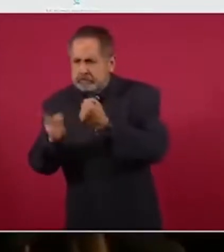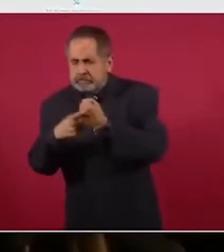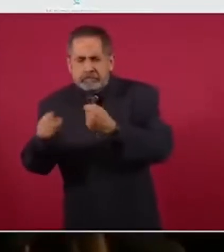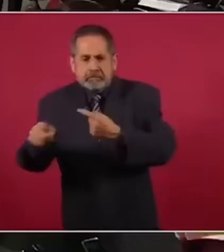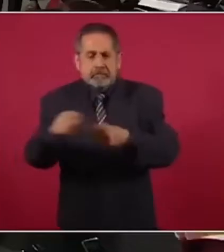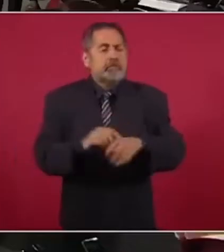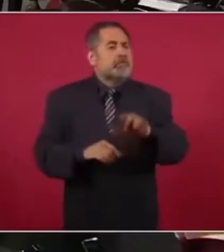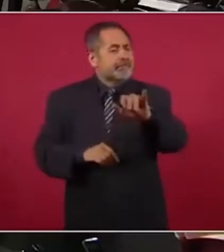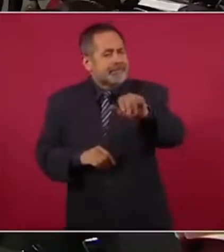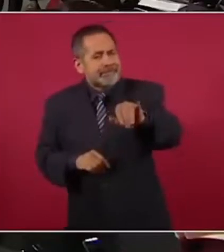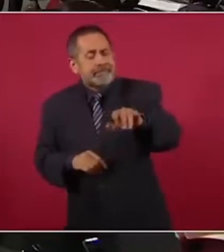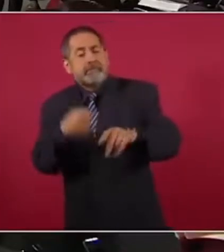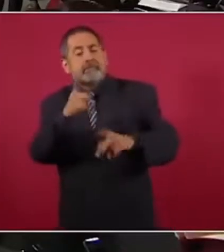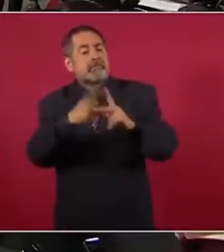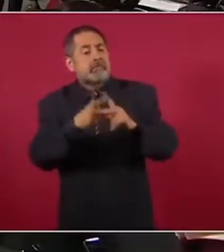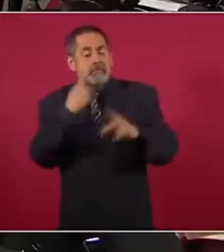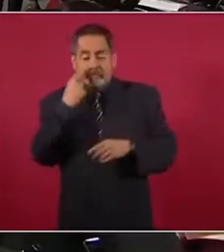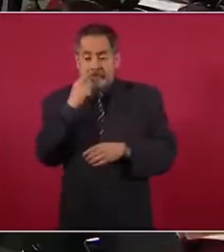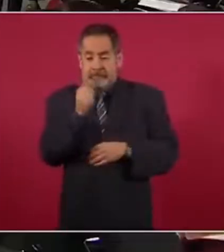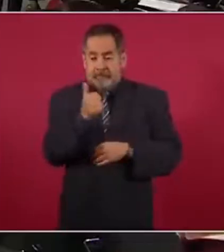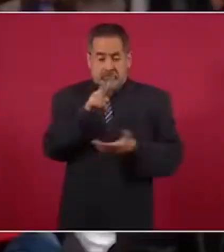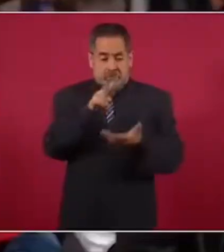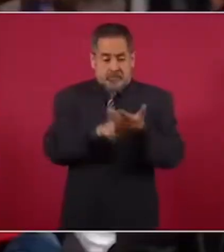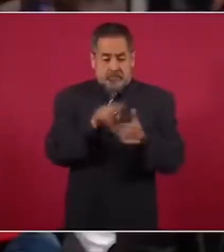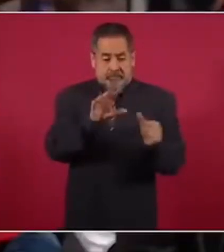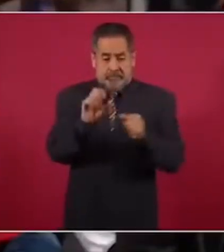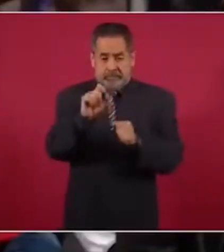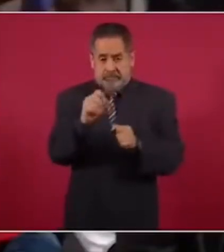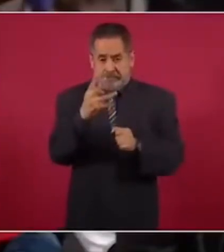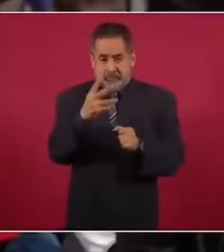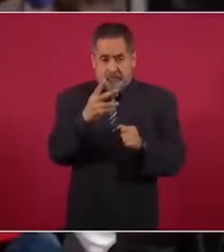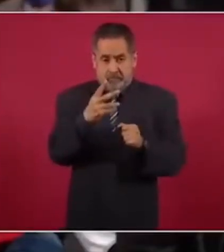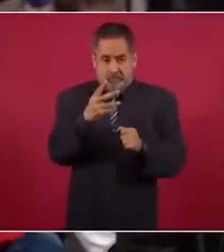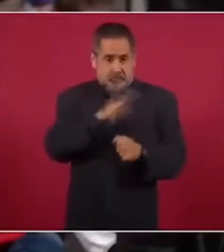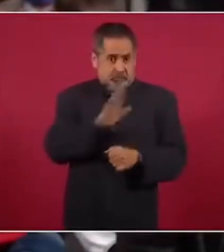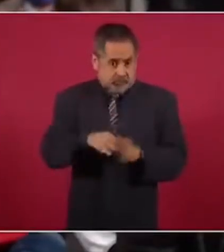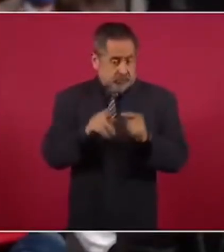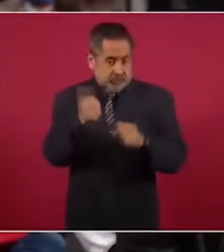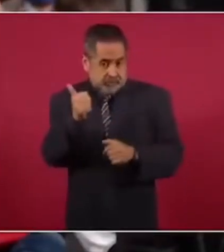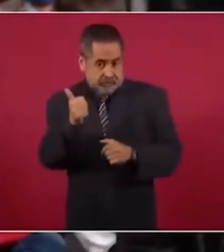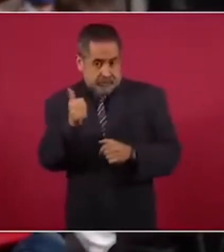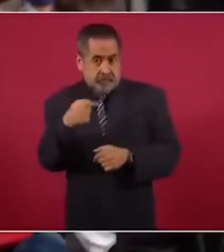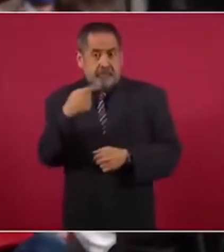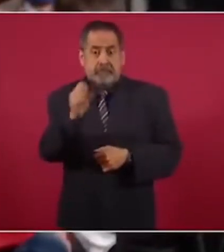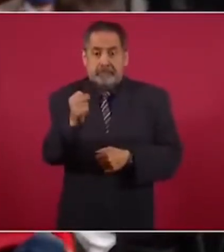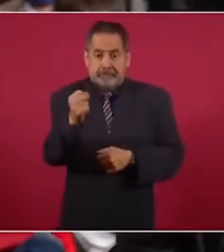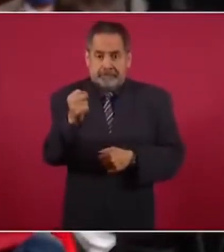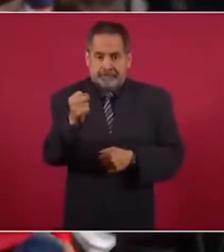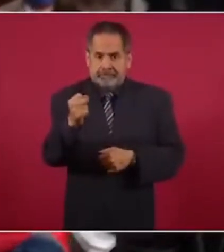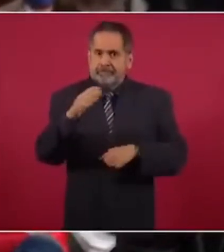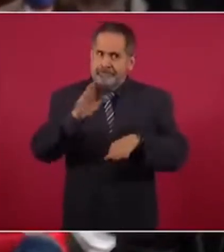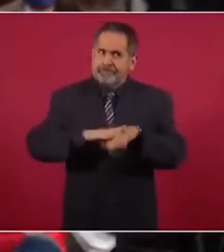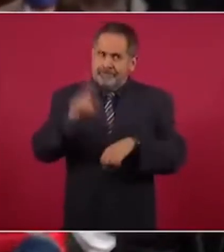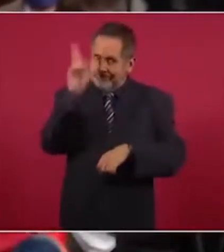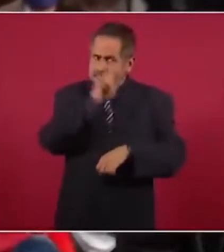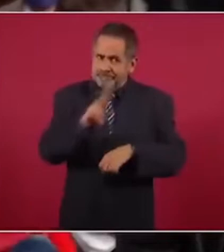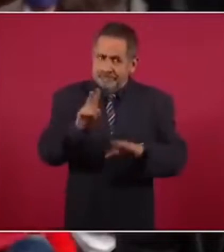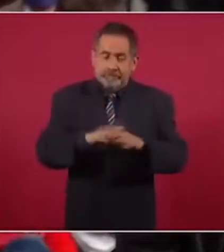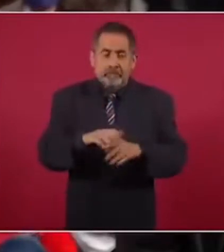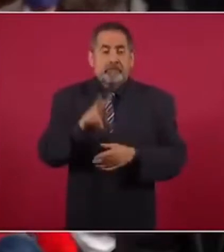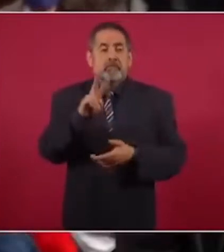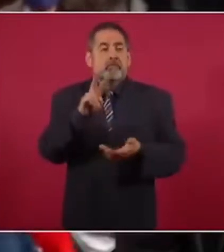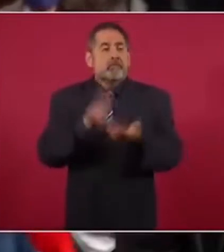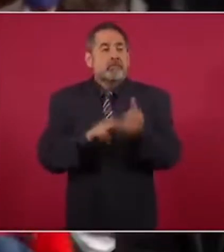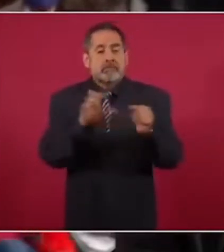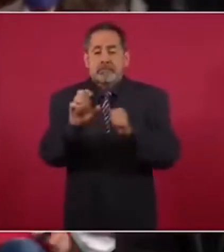es que en la proyección, si en agosto tuvo dos mil 624 muertos, en agosto, septiembre viene mal, si tiene